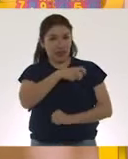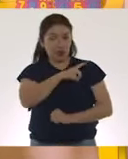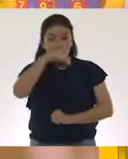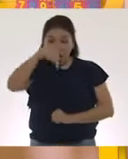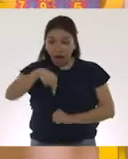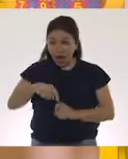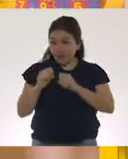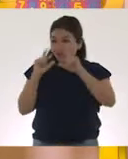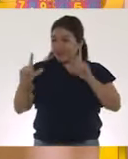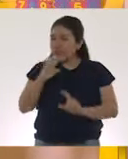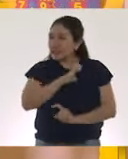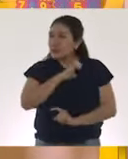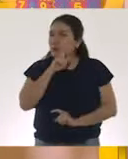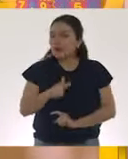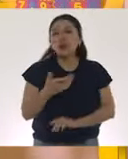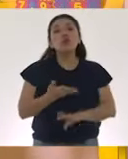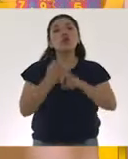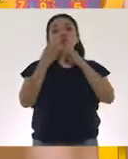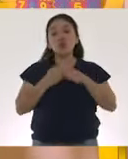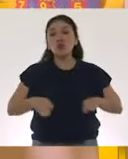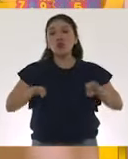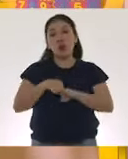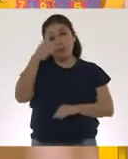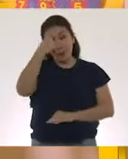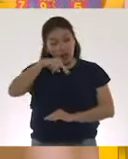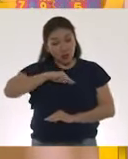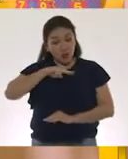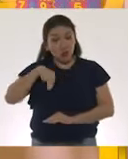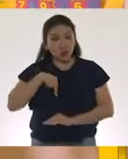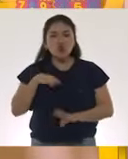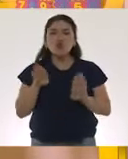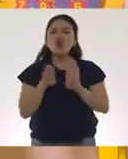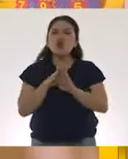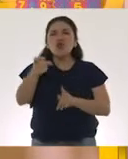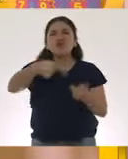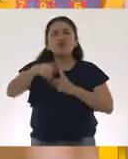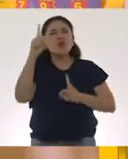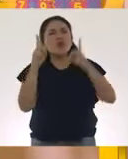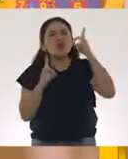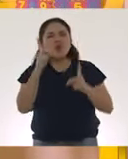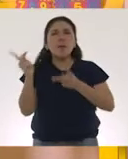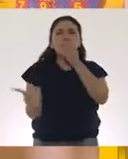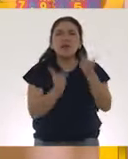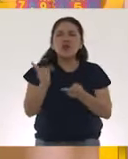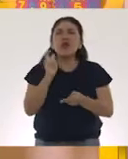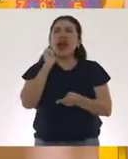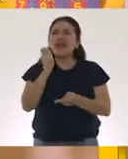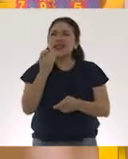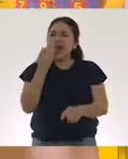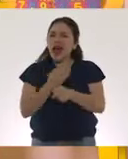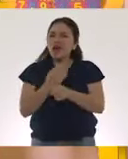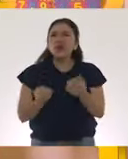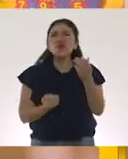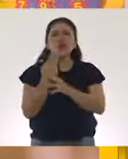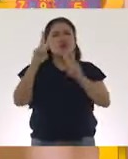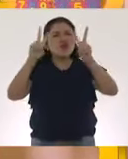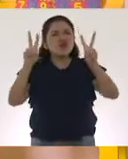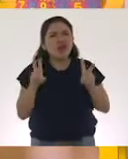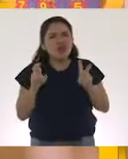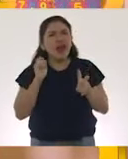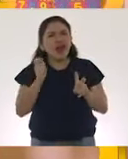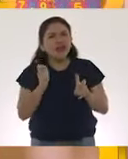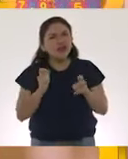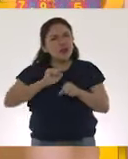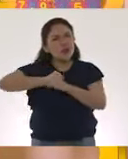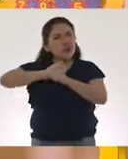programa en especial, será muy importante para nosotros resolverles todas sus dudas y preguntas con respecto a este nuevo tema, el